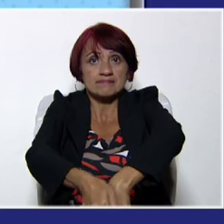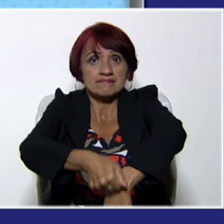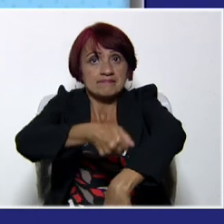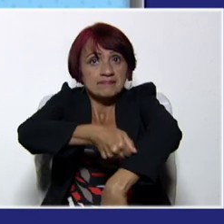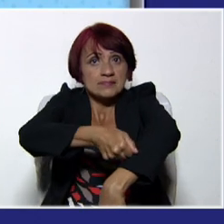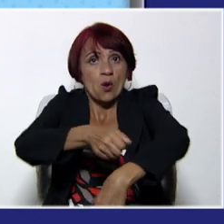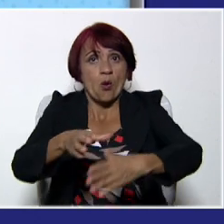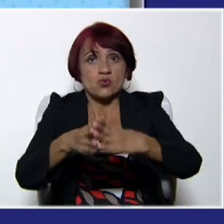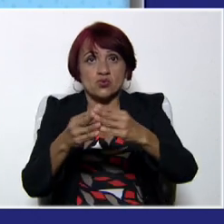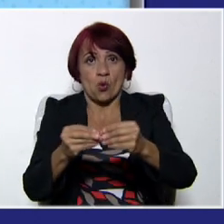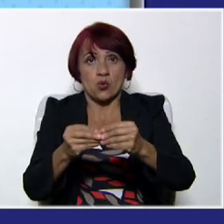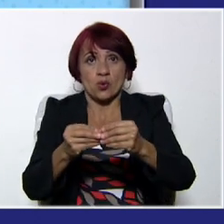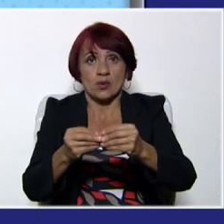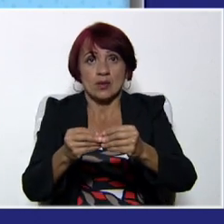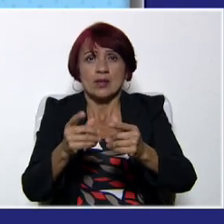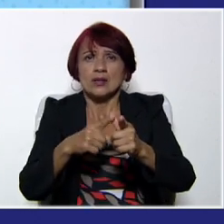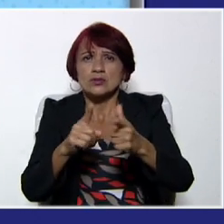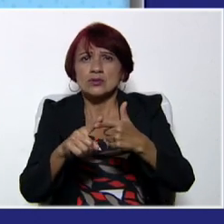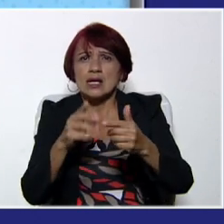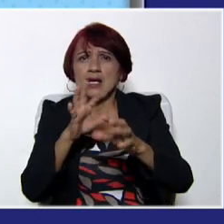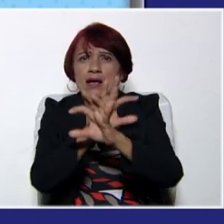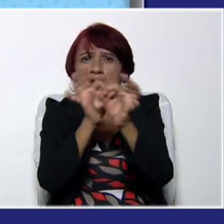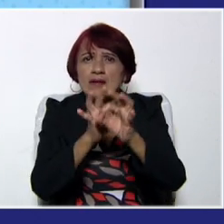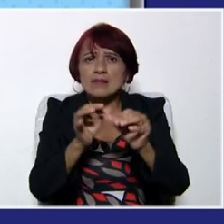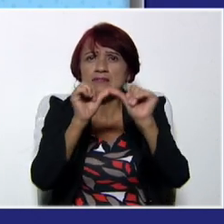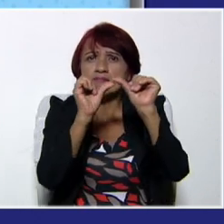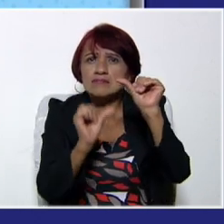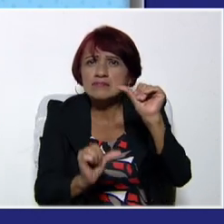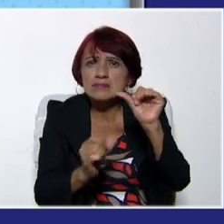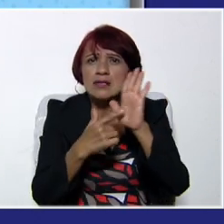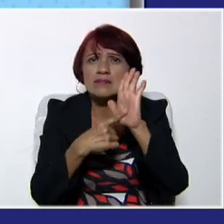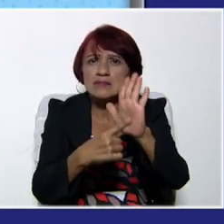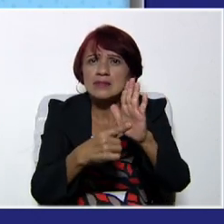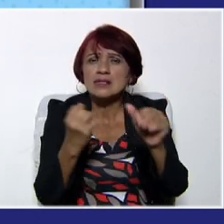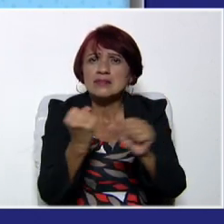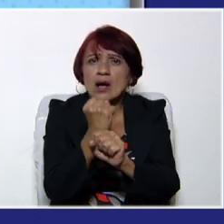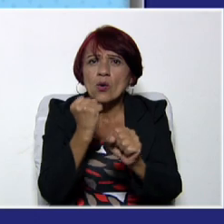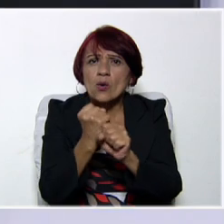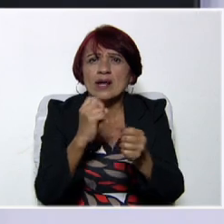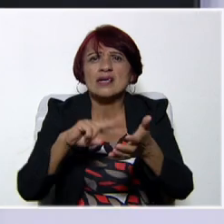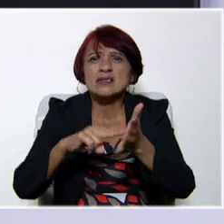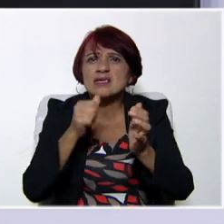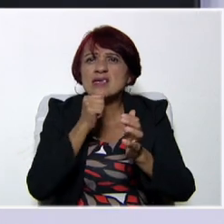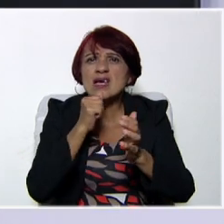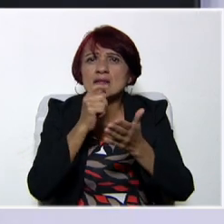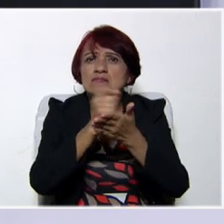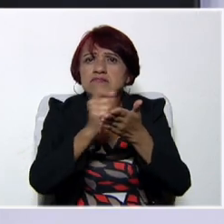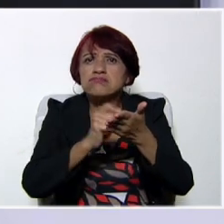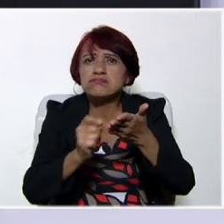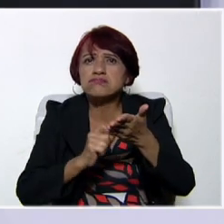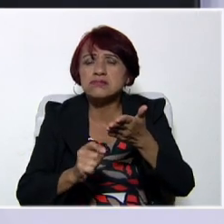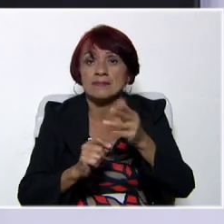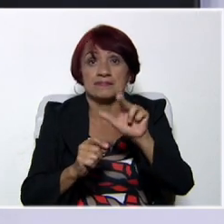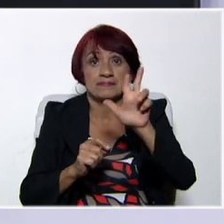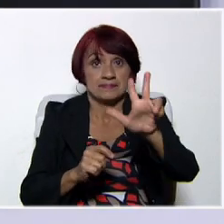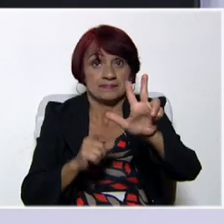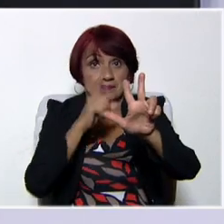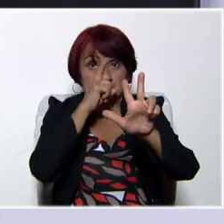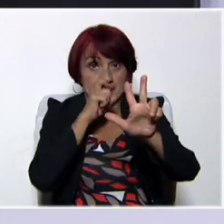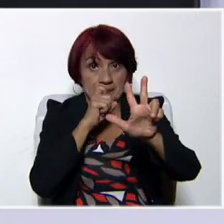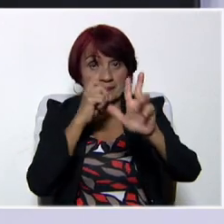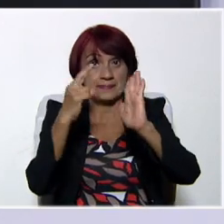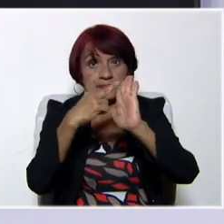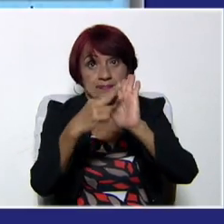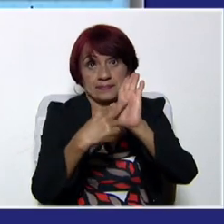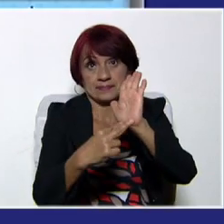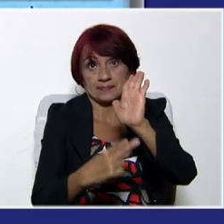¿Cuál es el tema de la obra? ¿Y qué tipo de narrador está presente en esa obra? Para tercer año, vas a leer